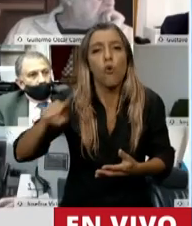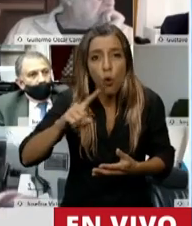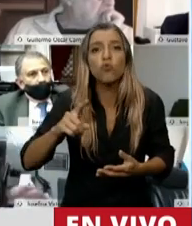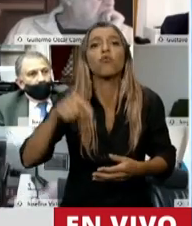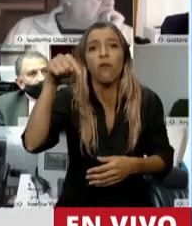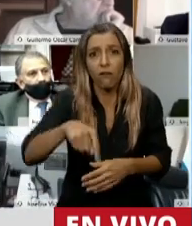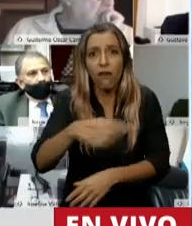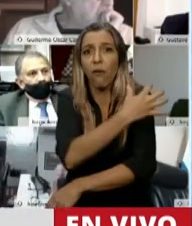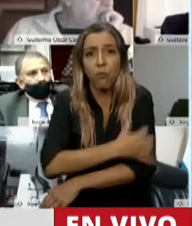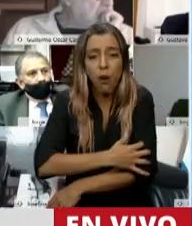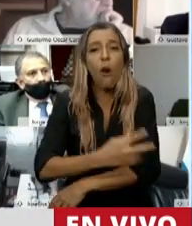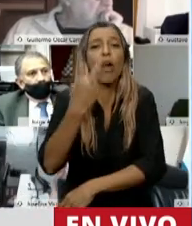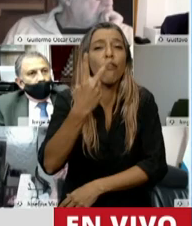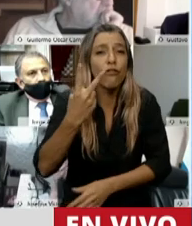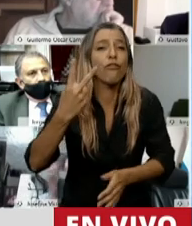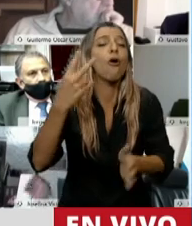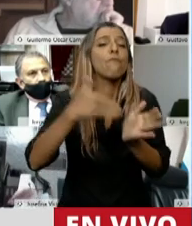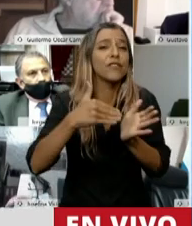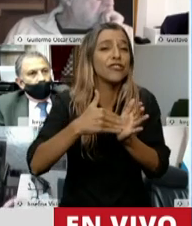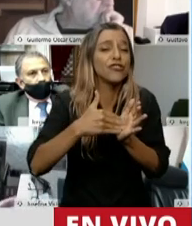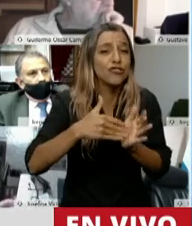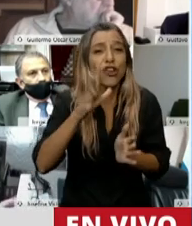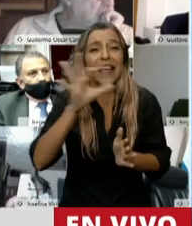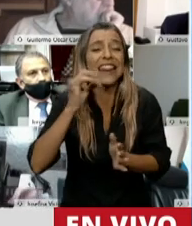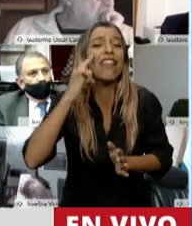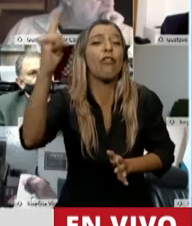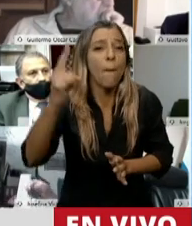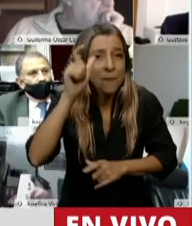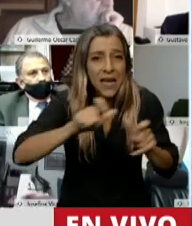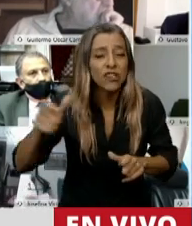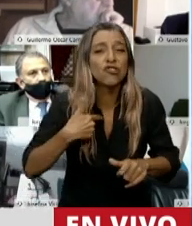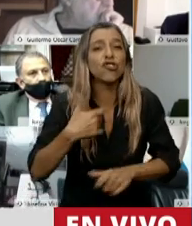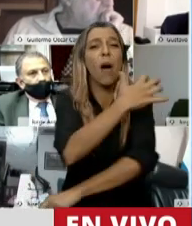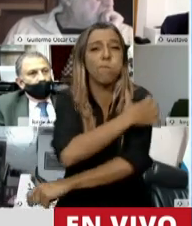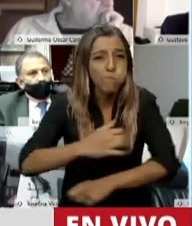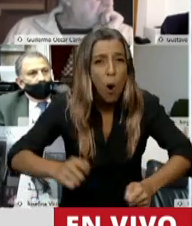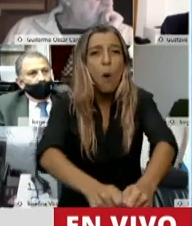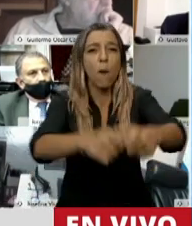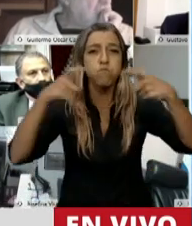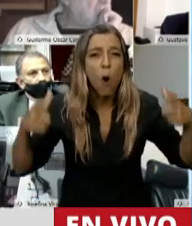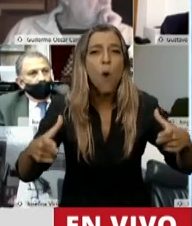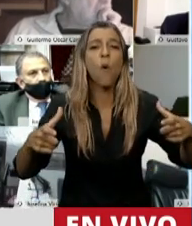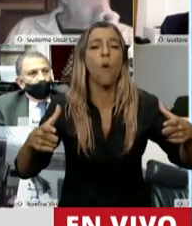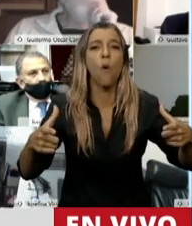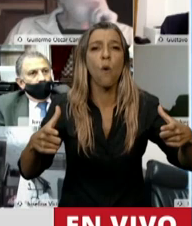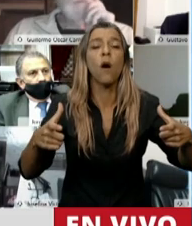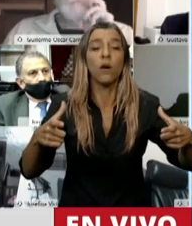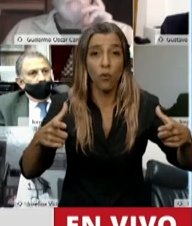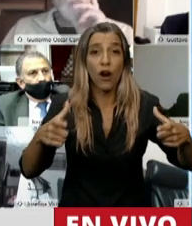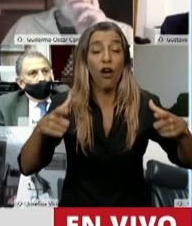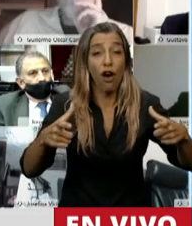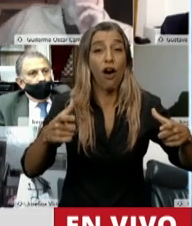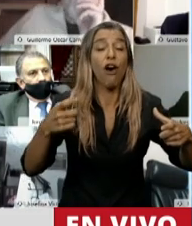pobreza producto de las políticas erráticas en materia económica y social. De esos 2 millones y medio, 1